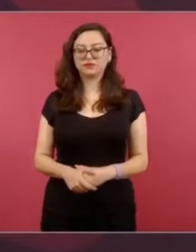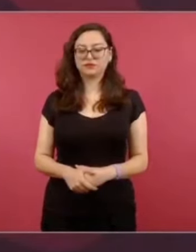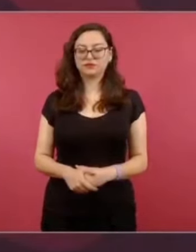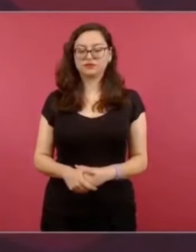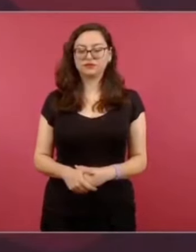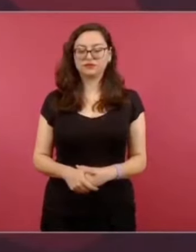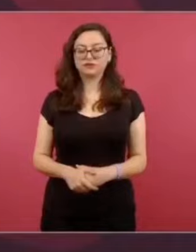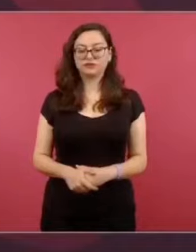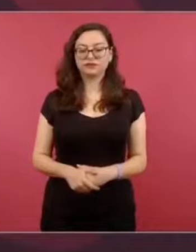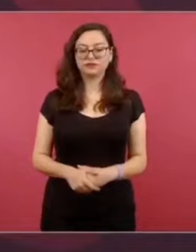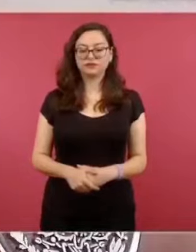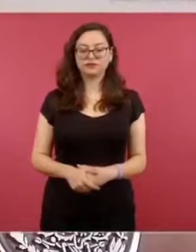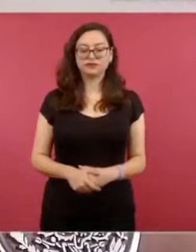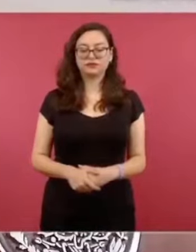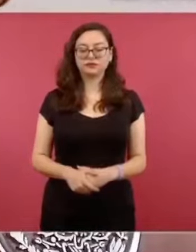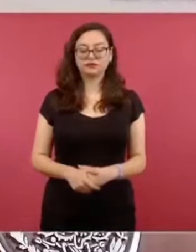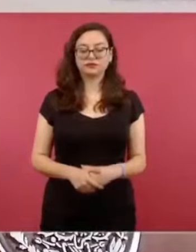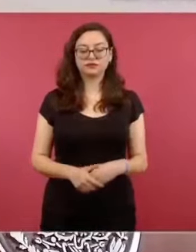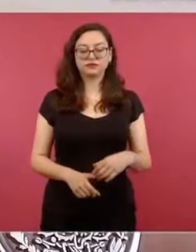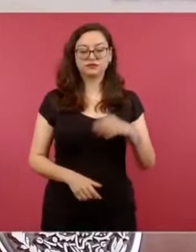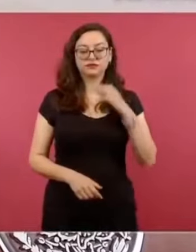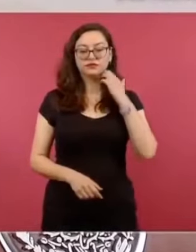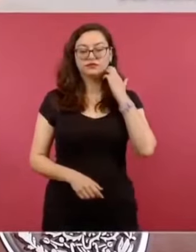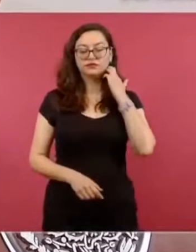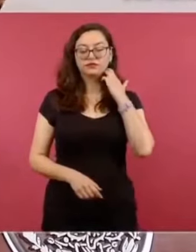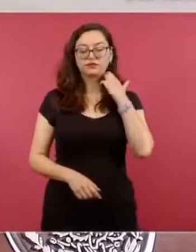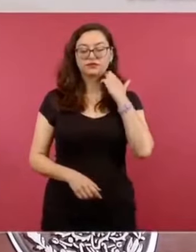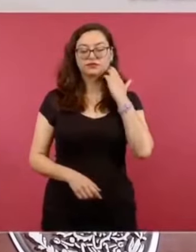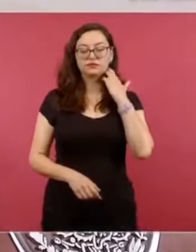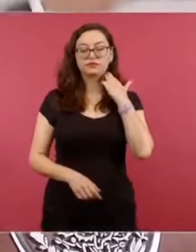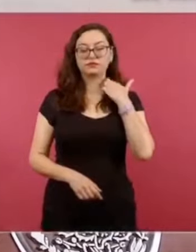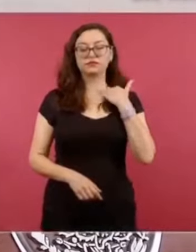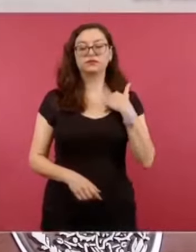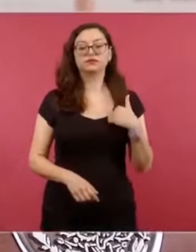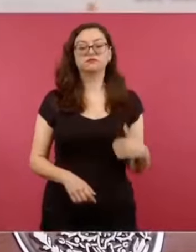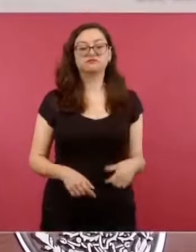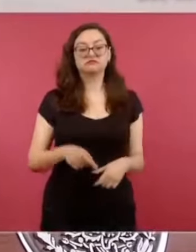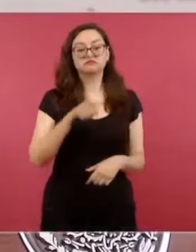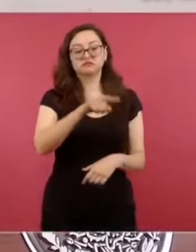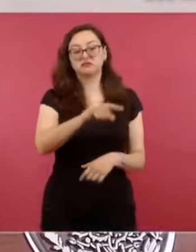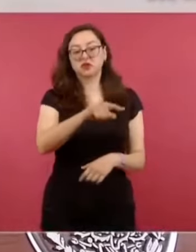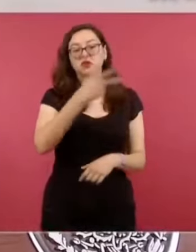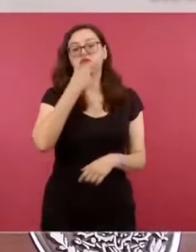ya Aguilar Camín antes ya me había aventado la madre.